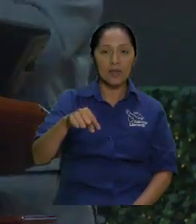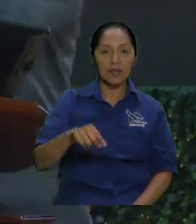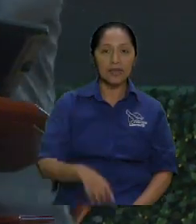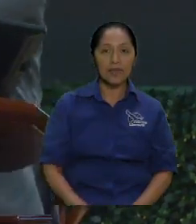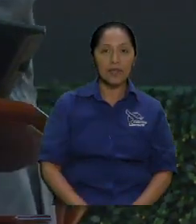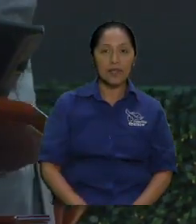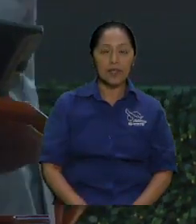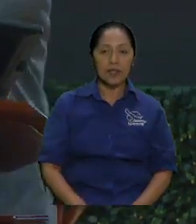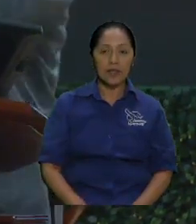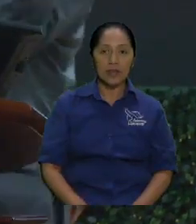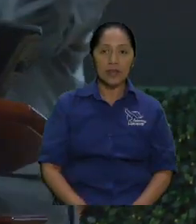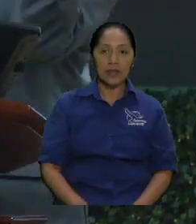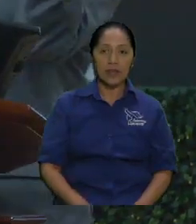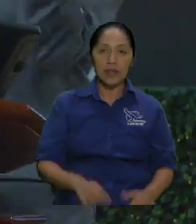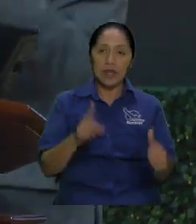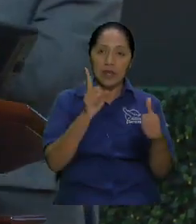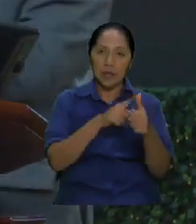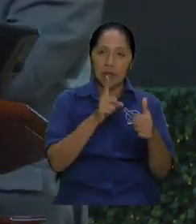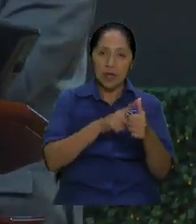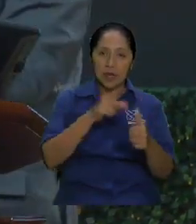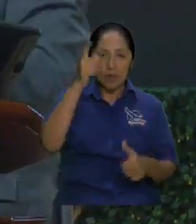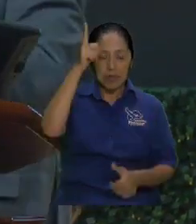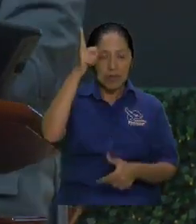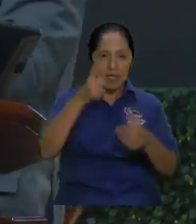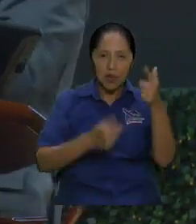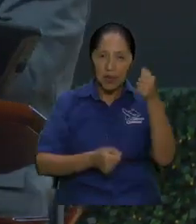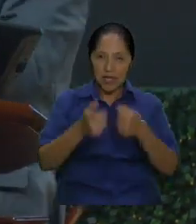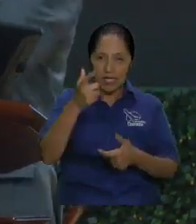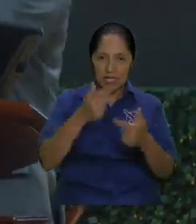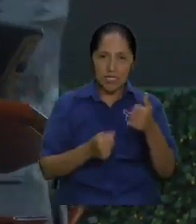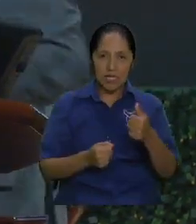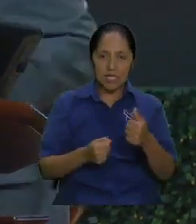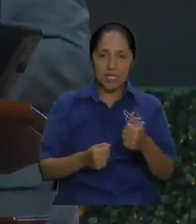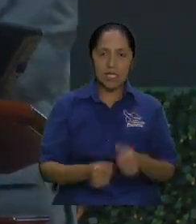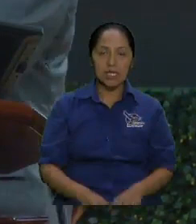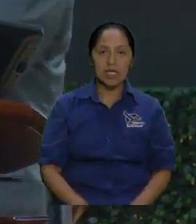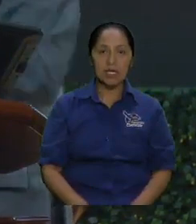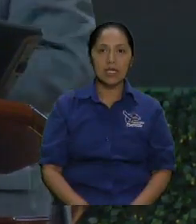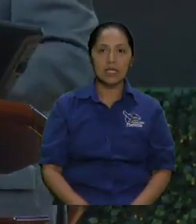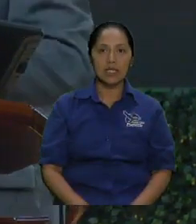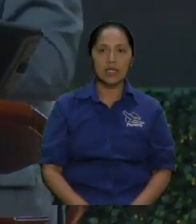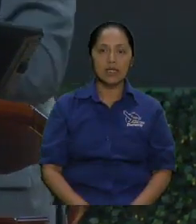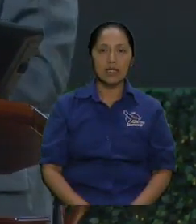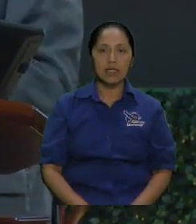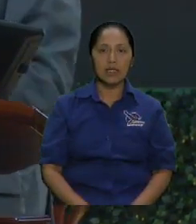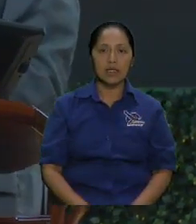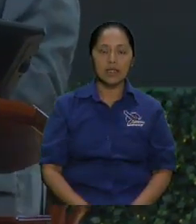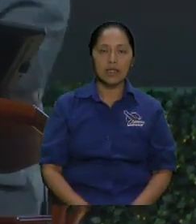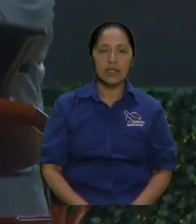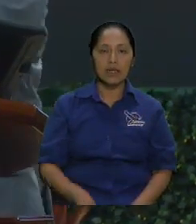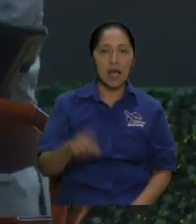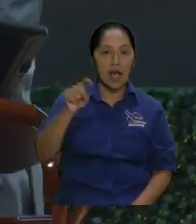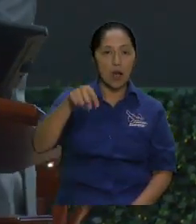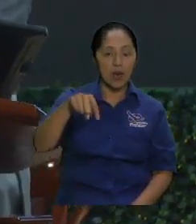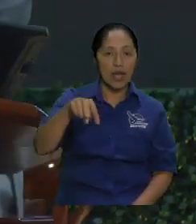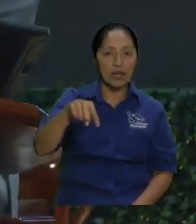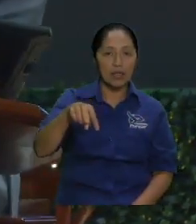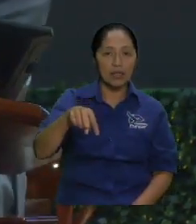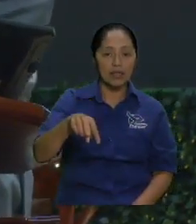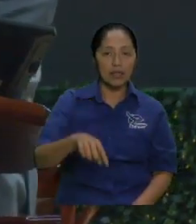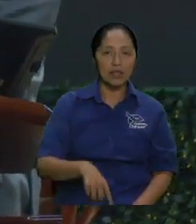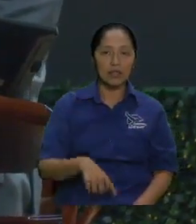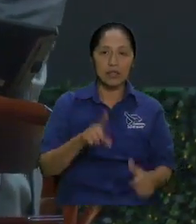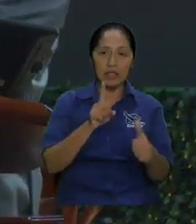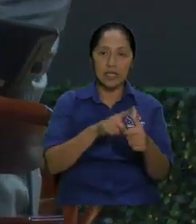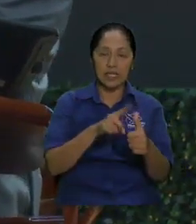esa es la evolución en la comida porque ya vimos las otras cosas que es eterna que esa es la voluntad de Dios que es servir pero ahora ya